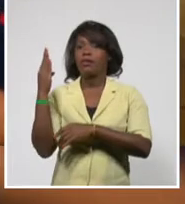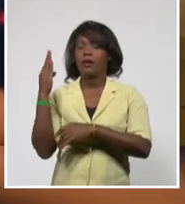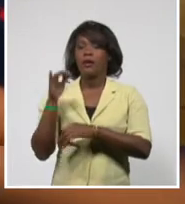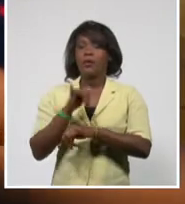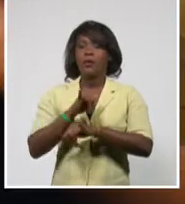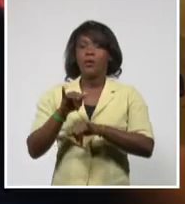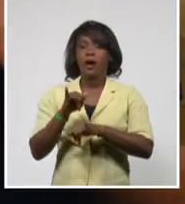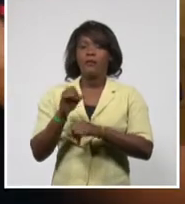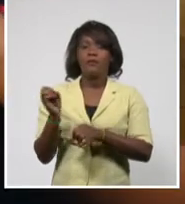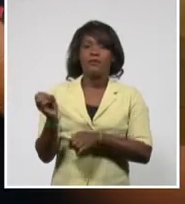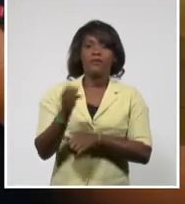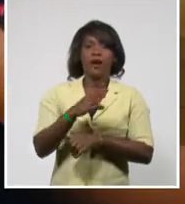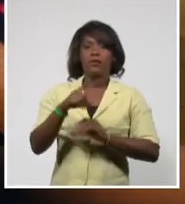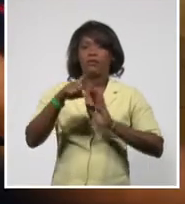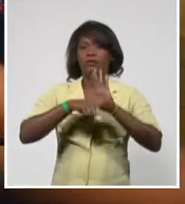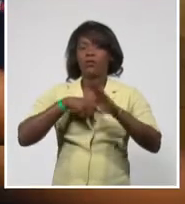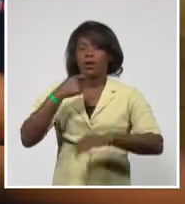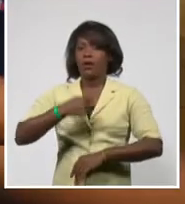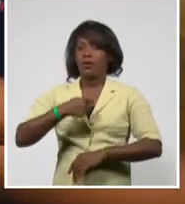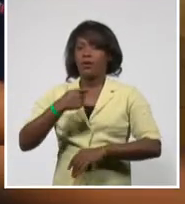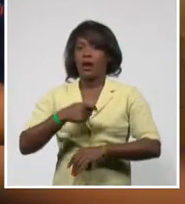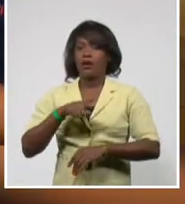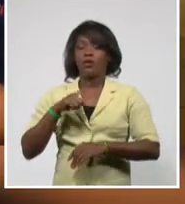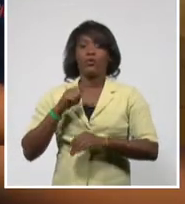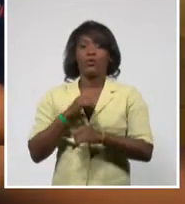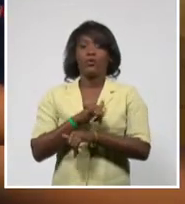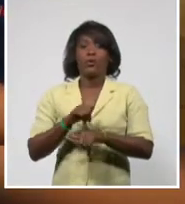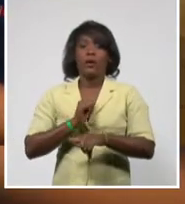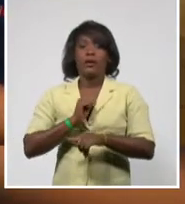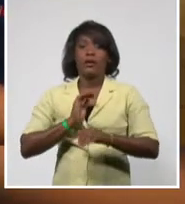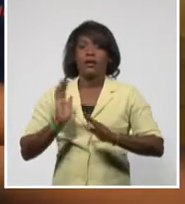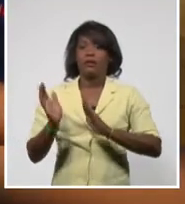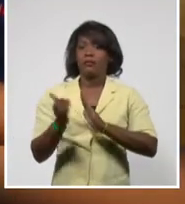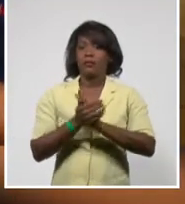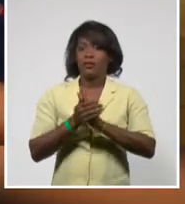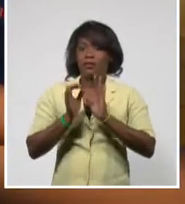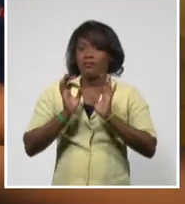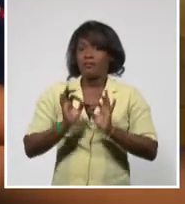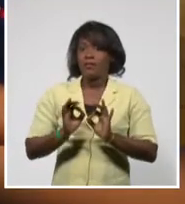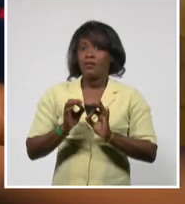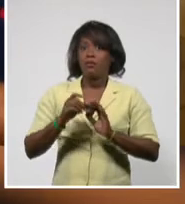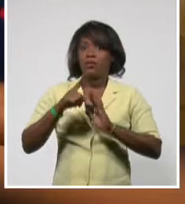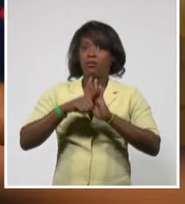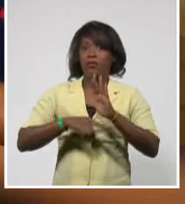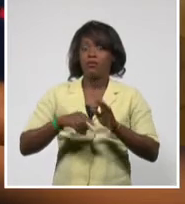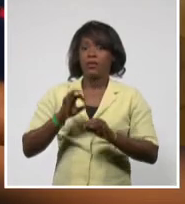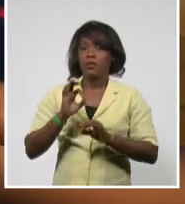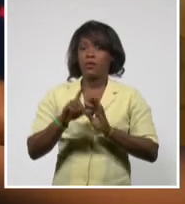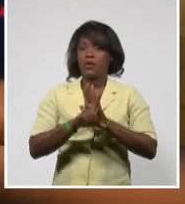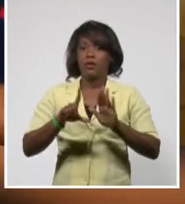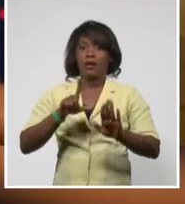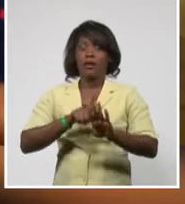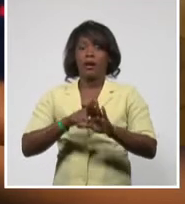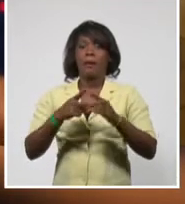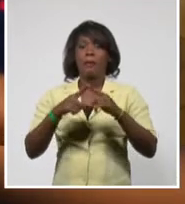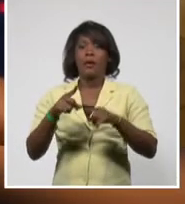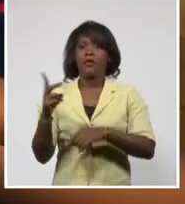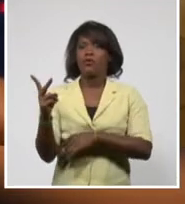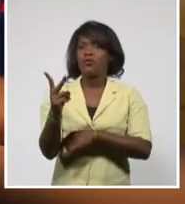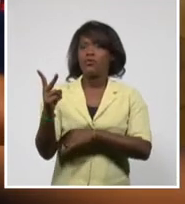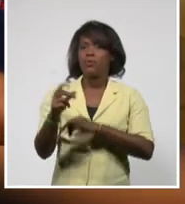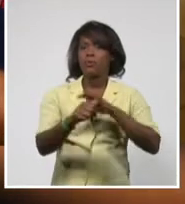corrupción. Sus más recientes víctimas son Rafael Correa y Evo Morales, pero no han sido los únicos. Bajo aquel apotegma,